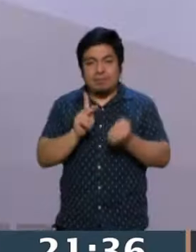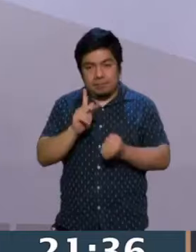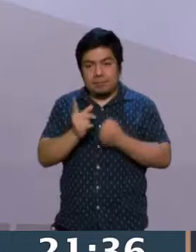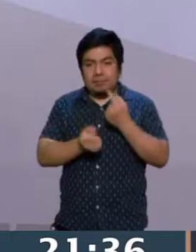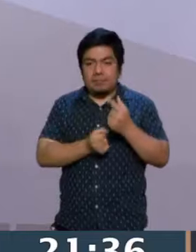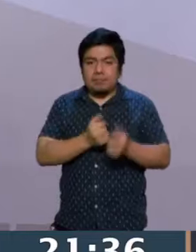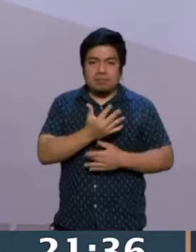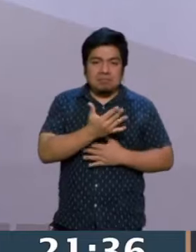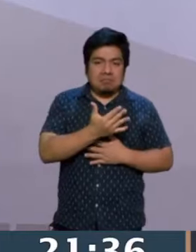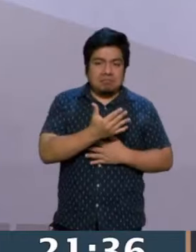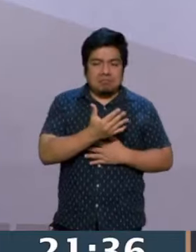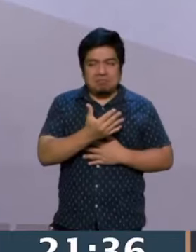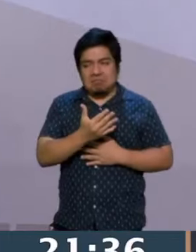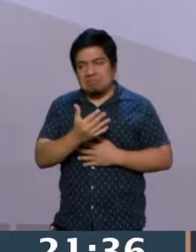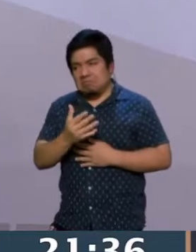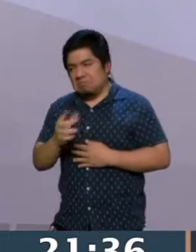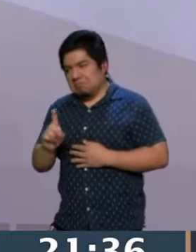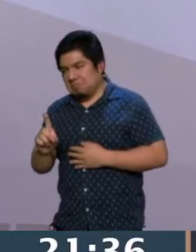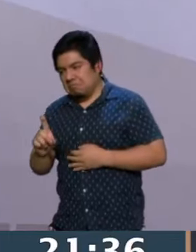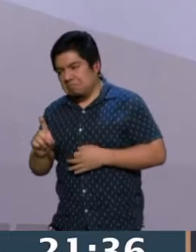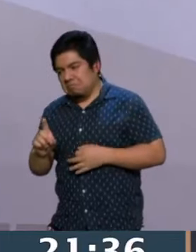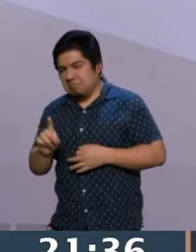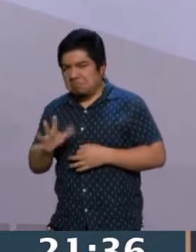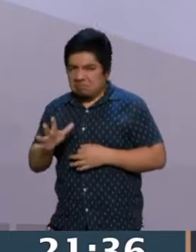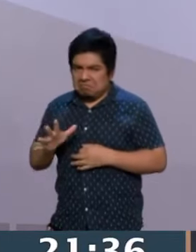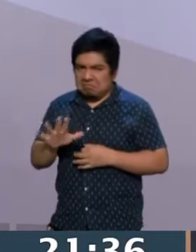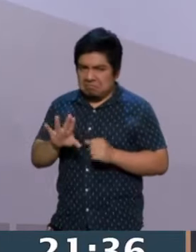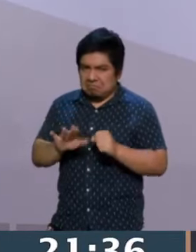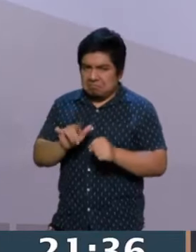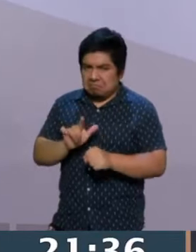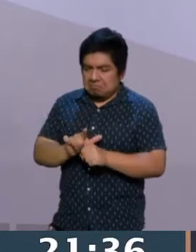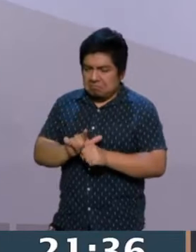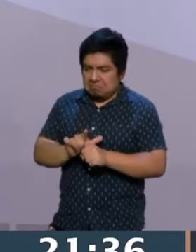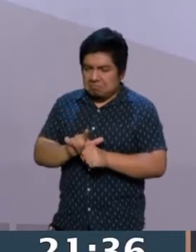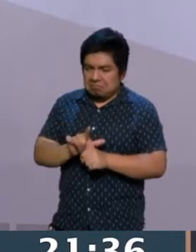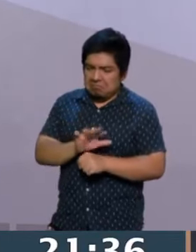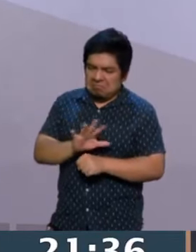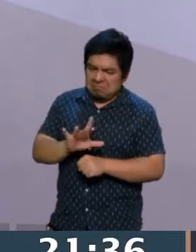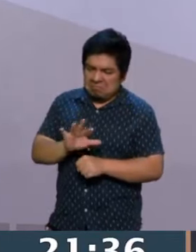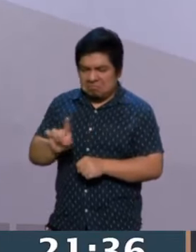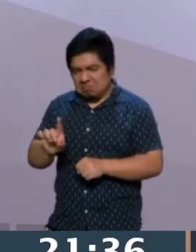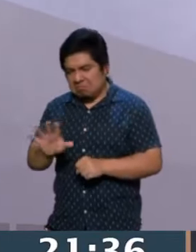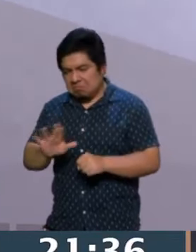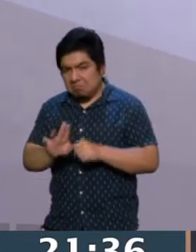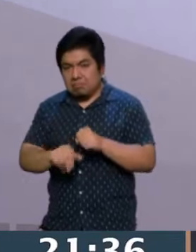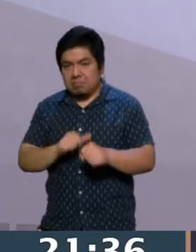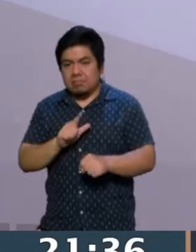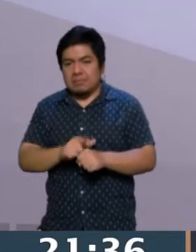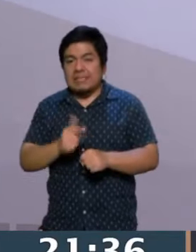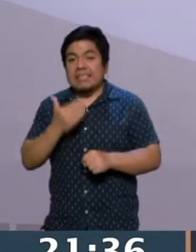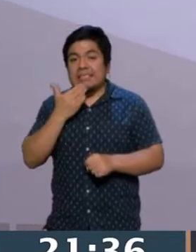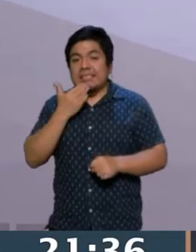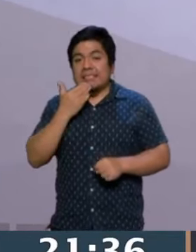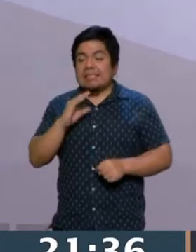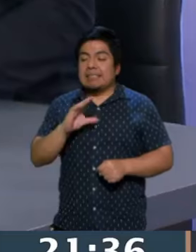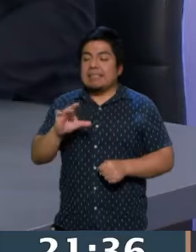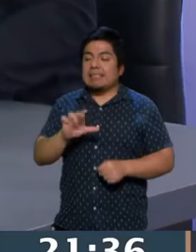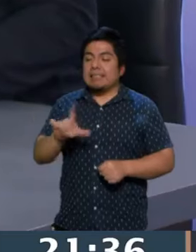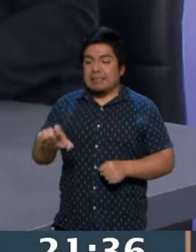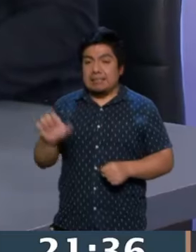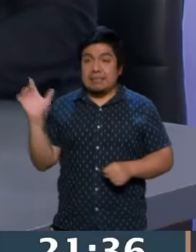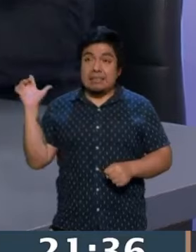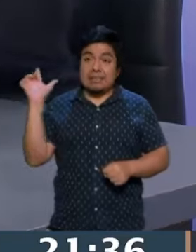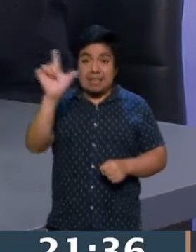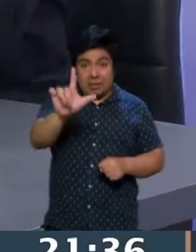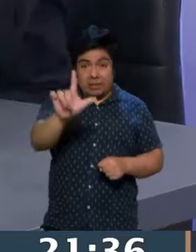entre el 50% y el 30% es una tasa normal. Sí, es normal, es normal. Excelente. Bueno, te agradezco mucho, Celes. Nos vemos por acá